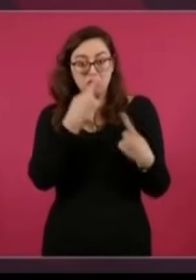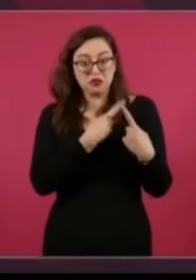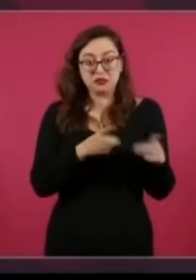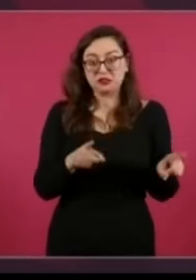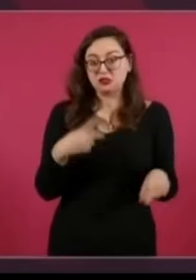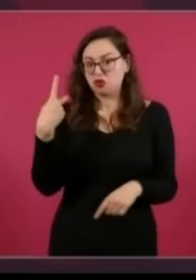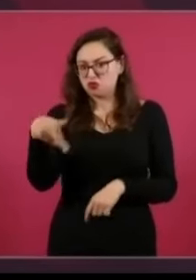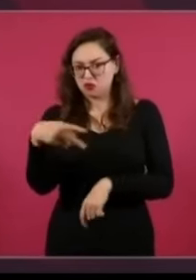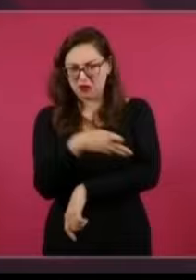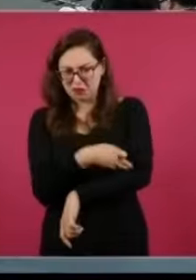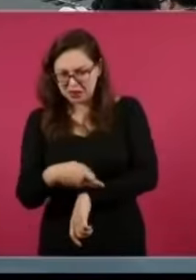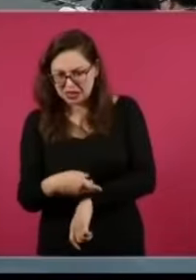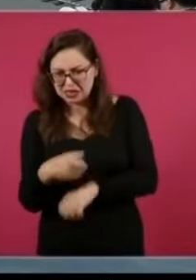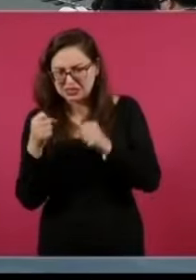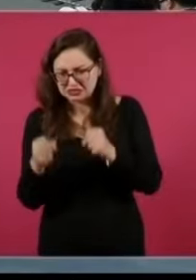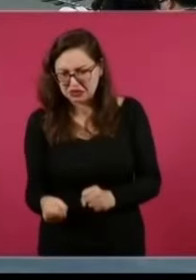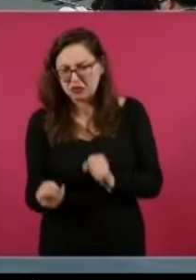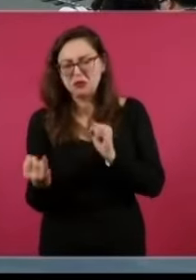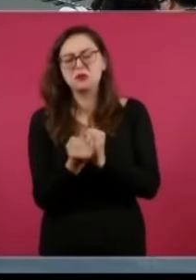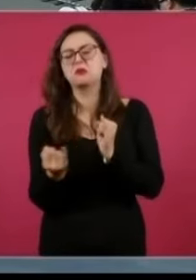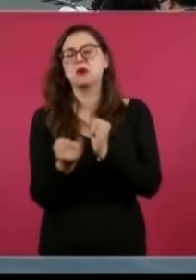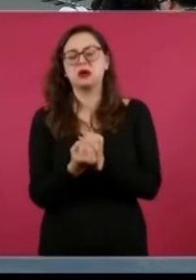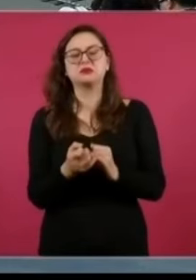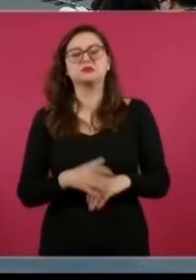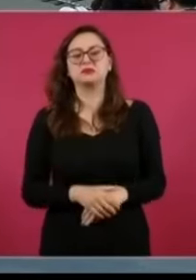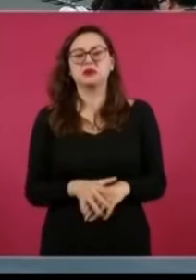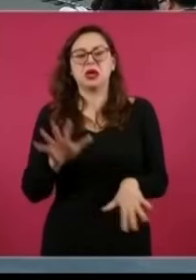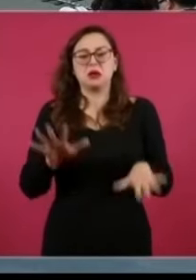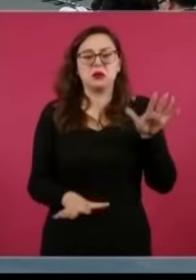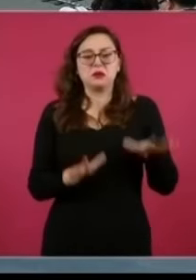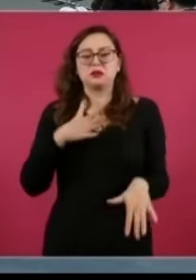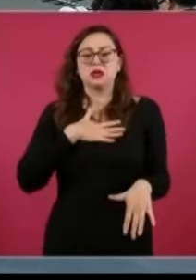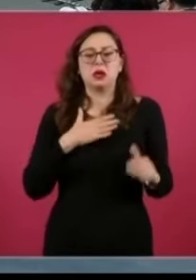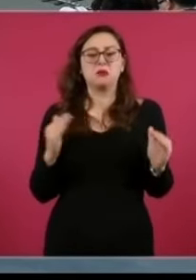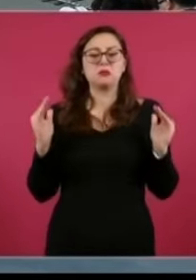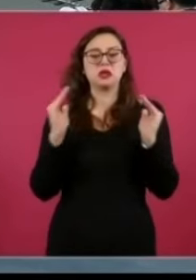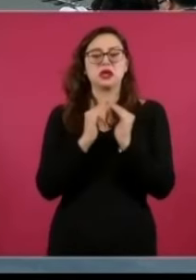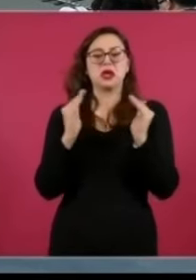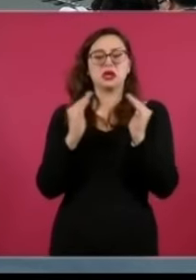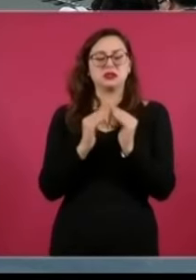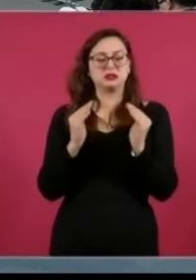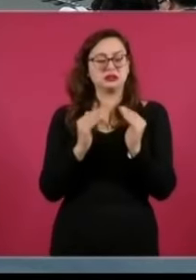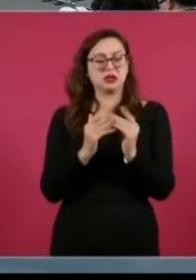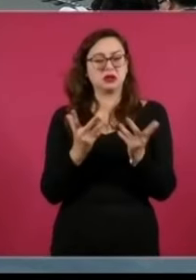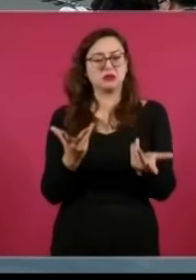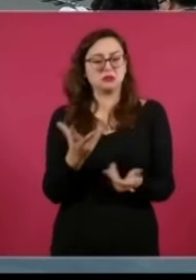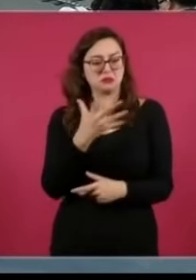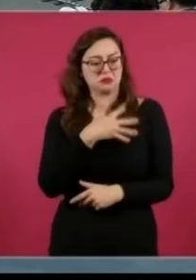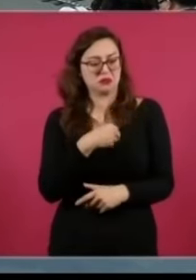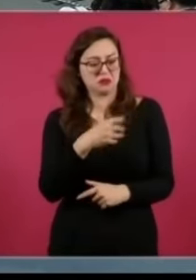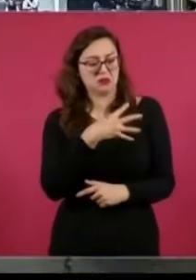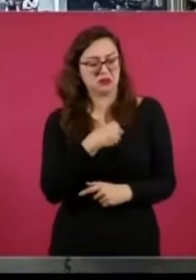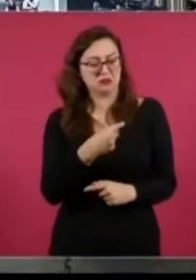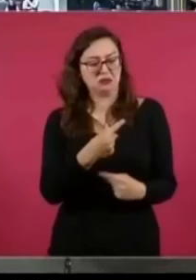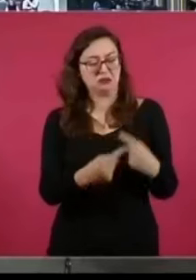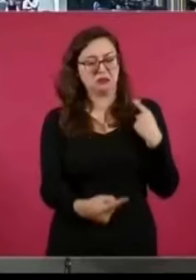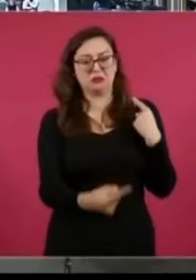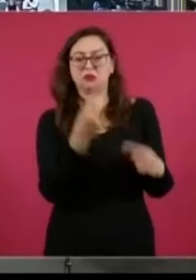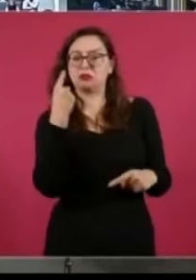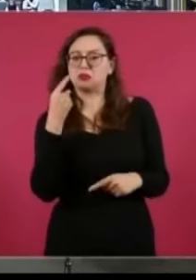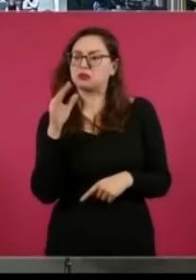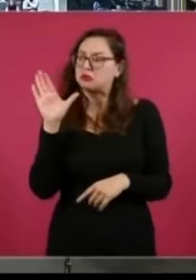autoridades hacendarias, entre las cuales se encuentra desde luego la UIF, tienen la obligación, y te cito, guardar